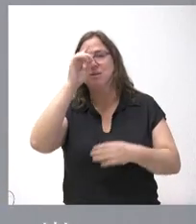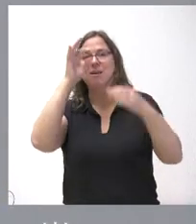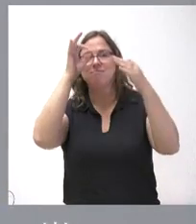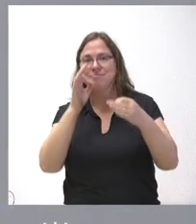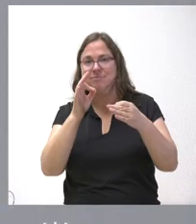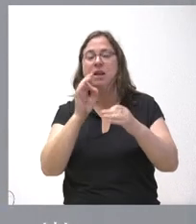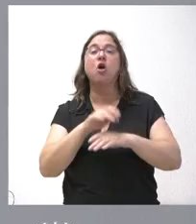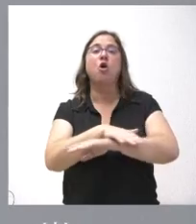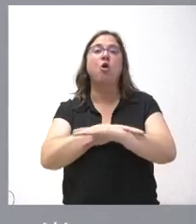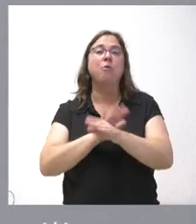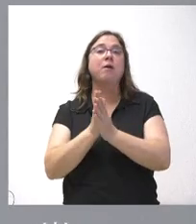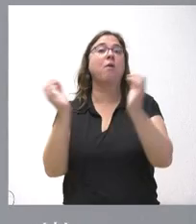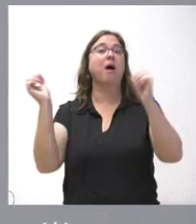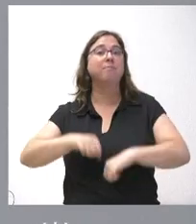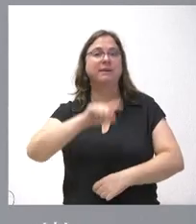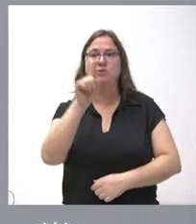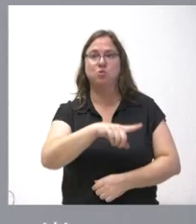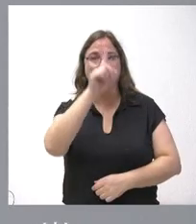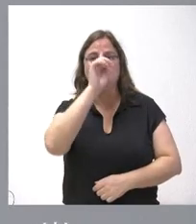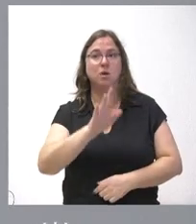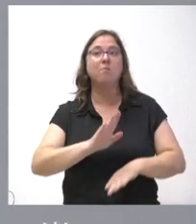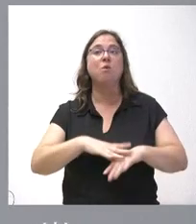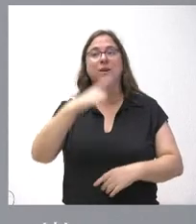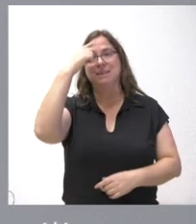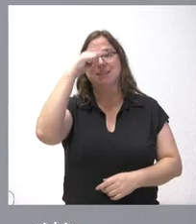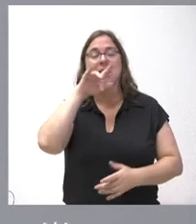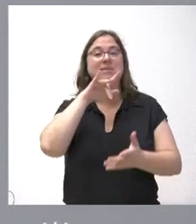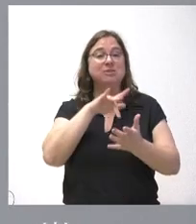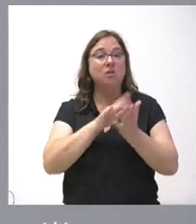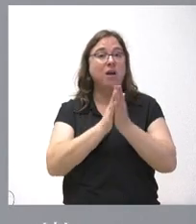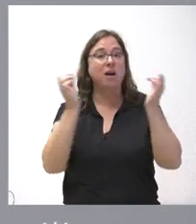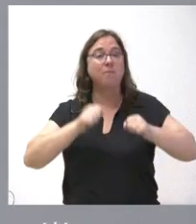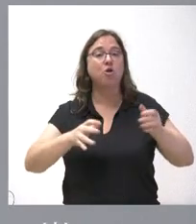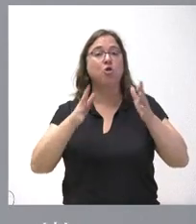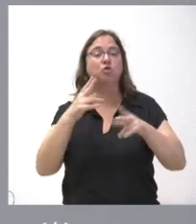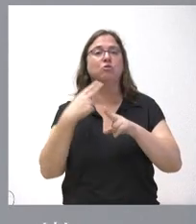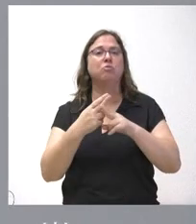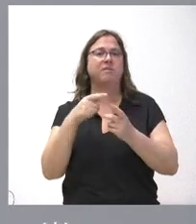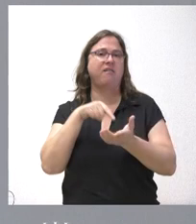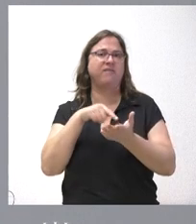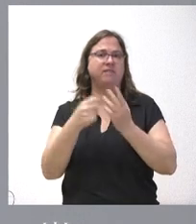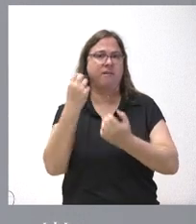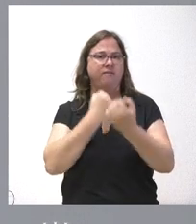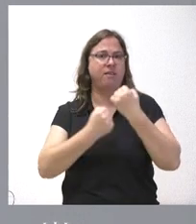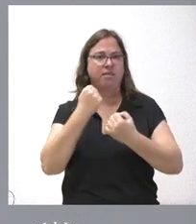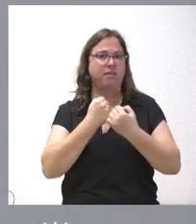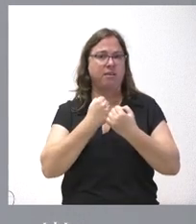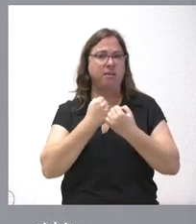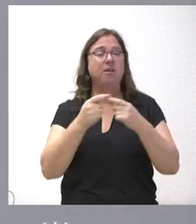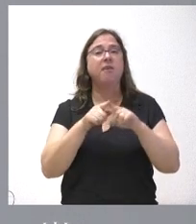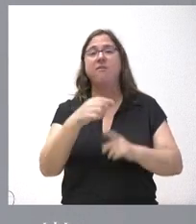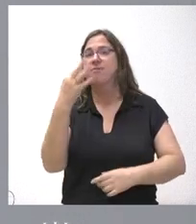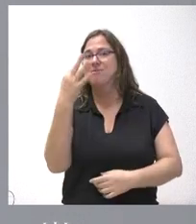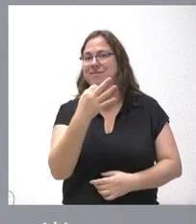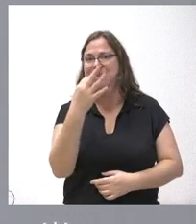finalmente el Gobierno aplique como referencia, porque ya saben ustedes que es el que se aprobó en el Consejo de Política Fiscal y Financiera. No es el que se tendría